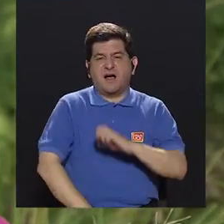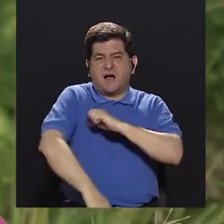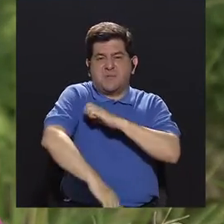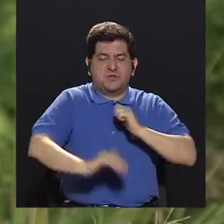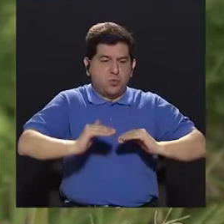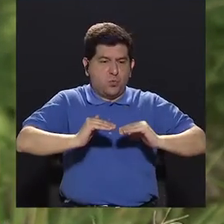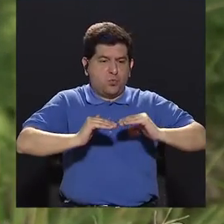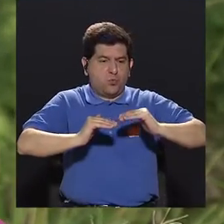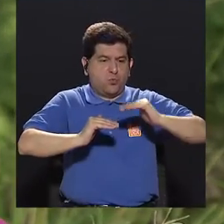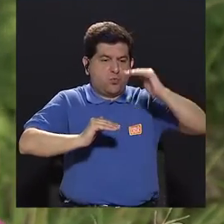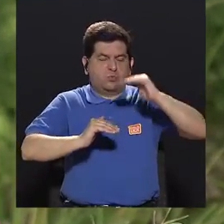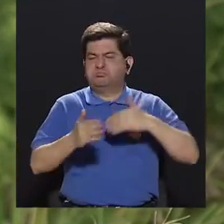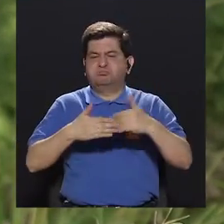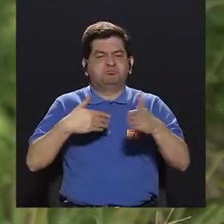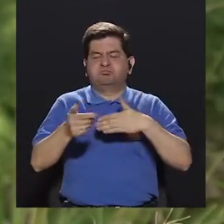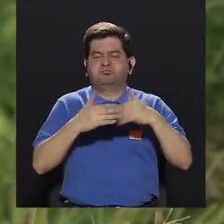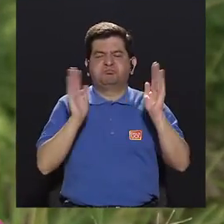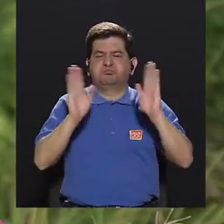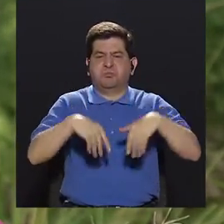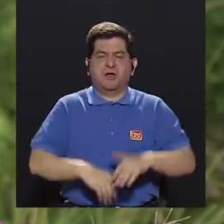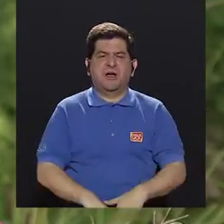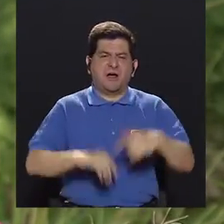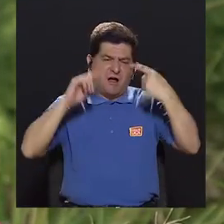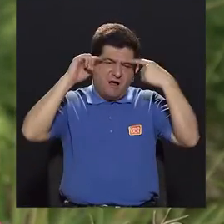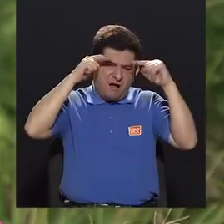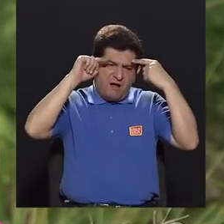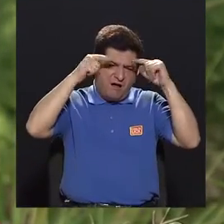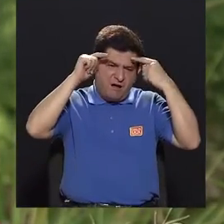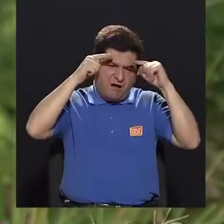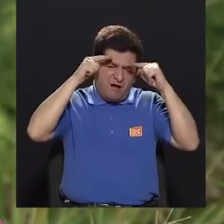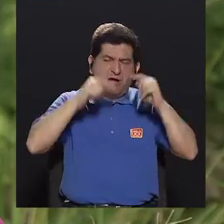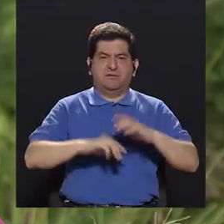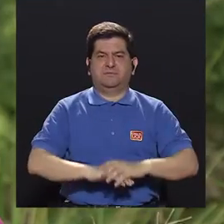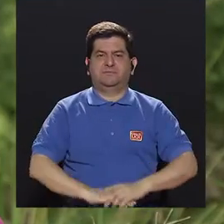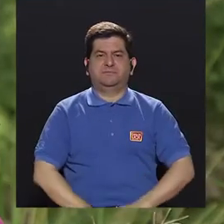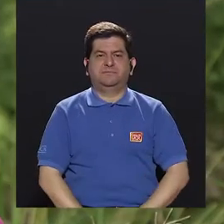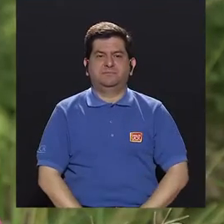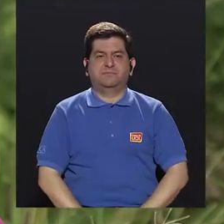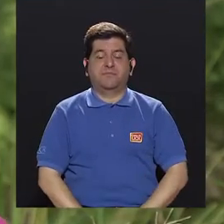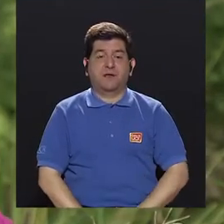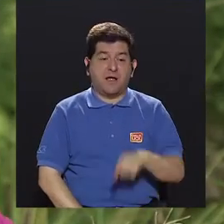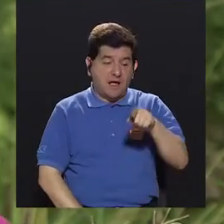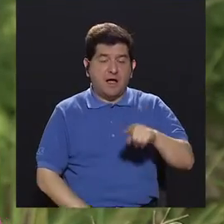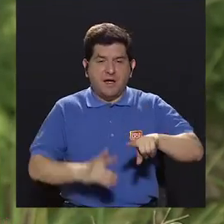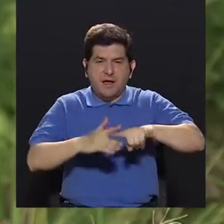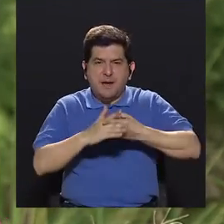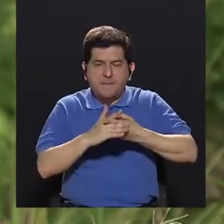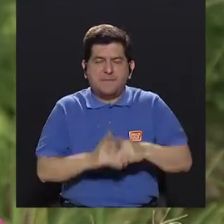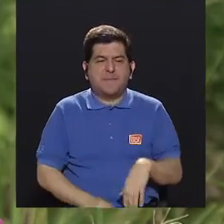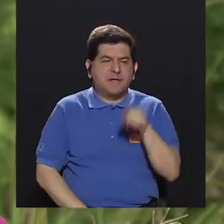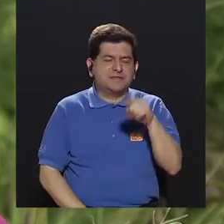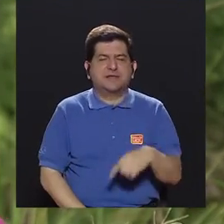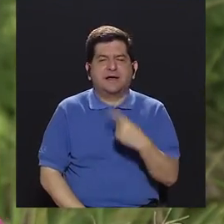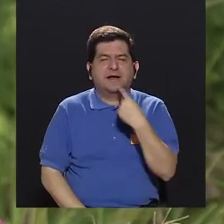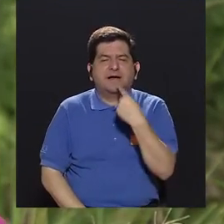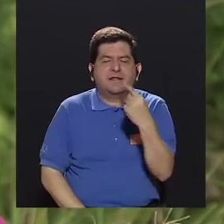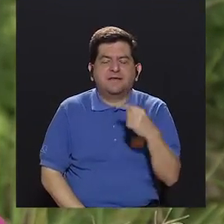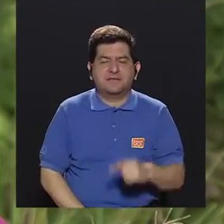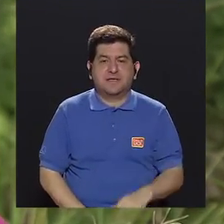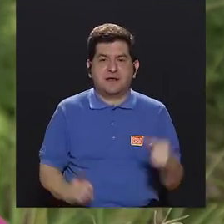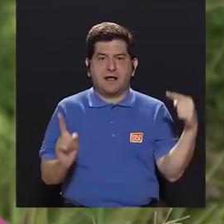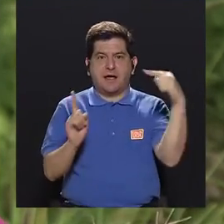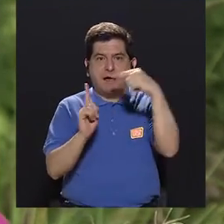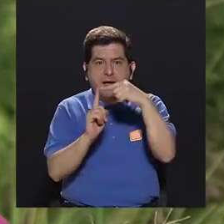sube la presión, no le doy importancia, tengo un dolor de cabeza. Y empieza a susurrar, hasta que un momento u otro